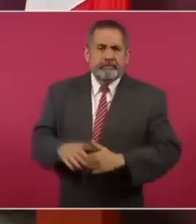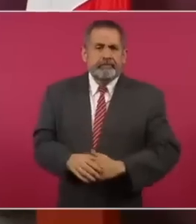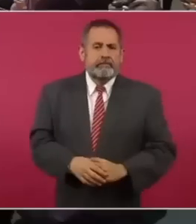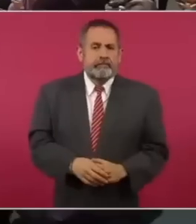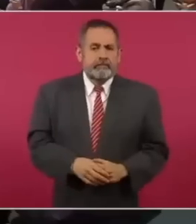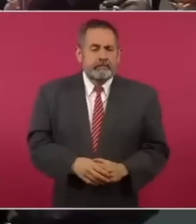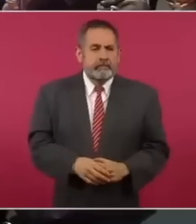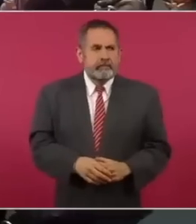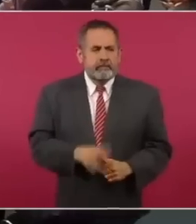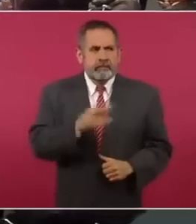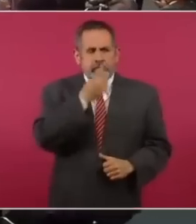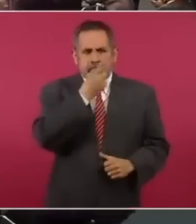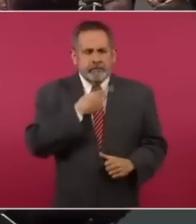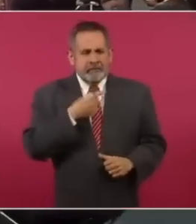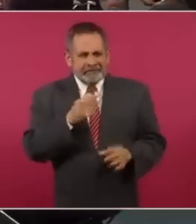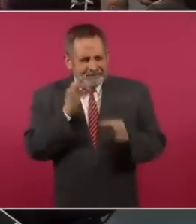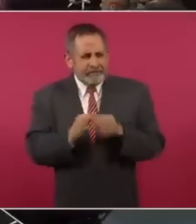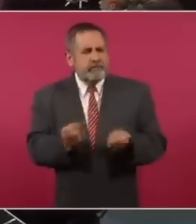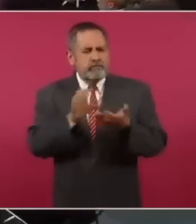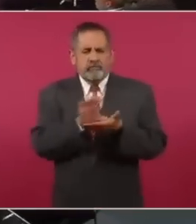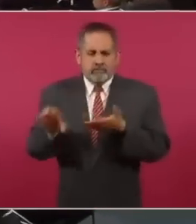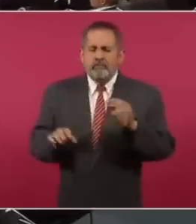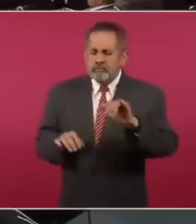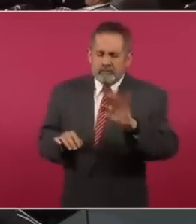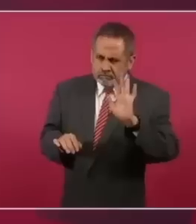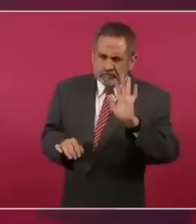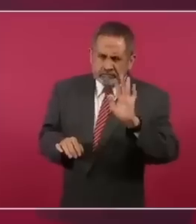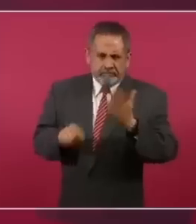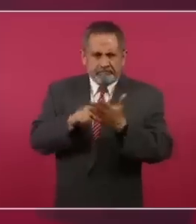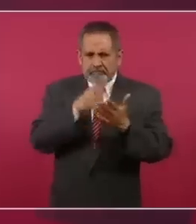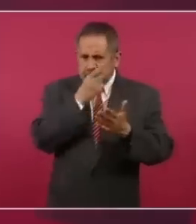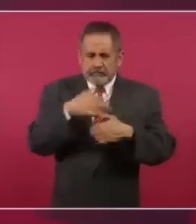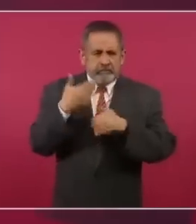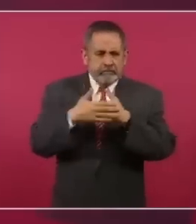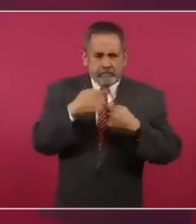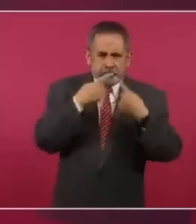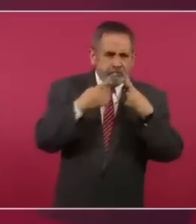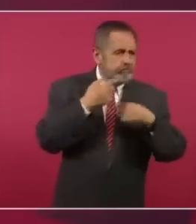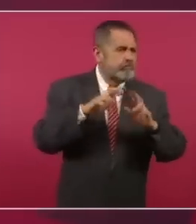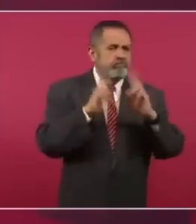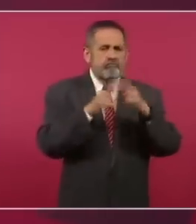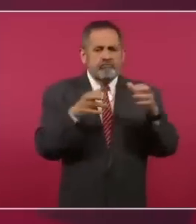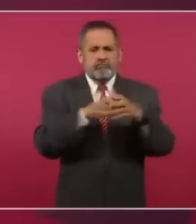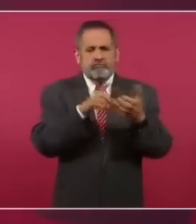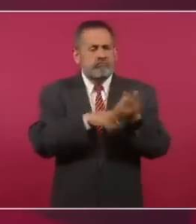No me dice exactamente, pero habla de que ya llevaron a cabo la reunión